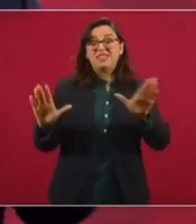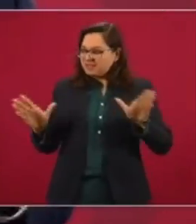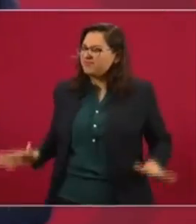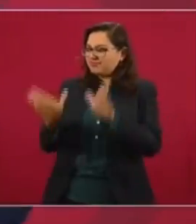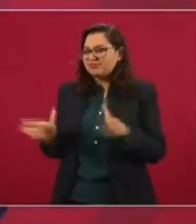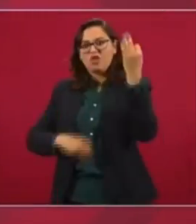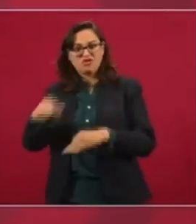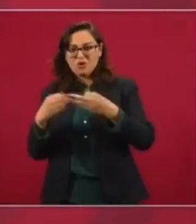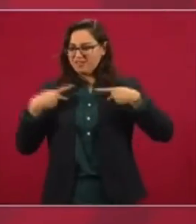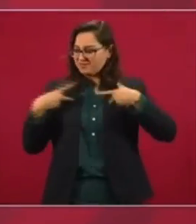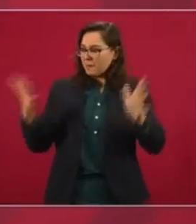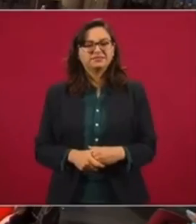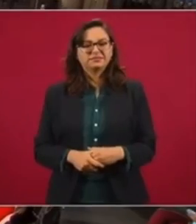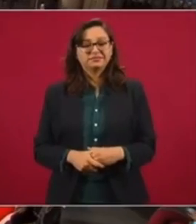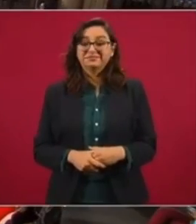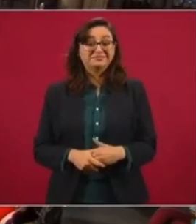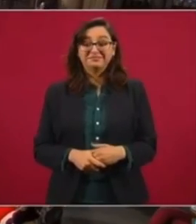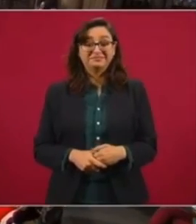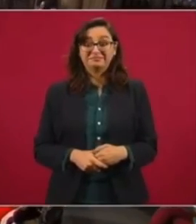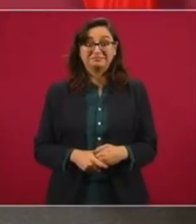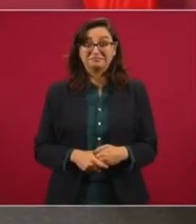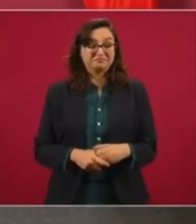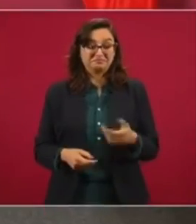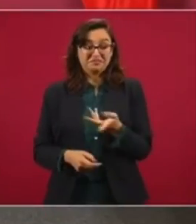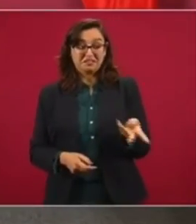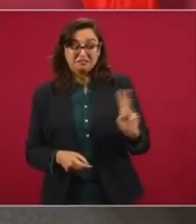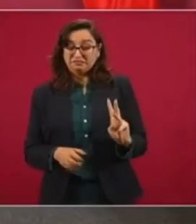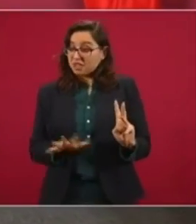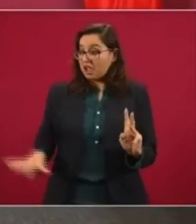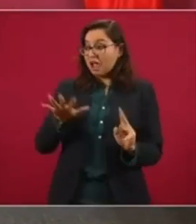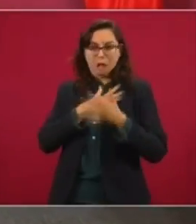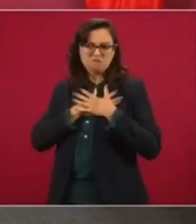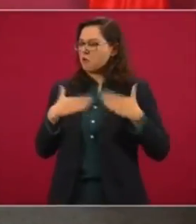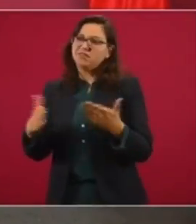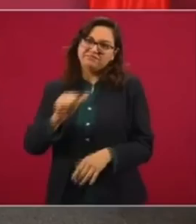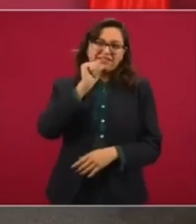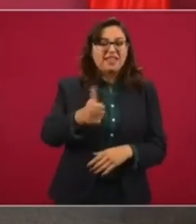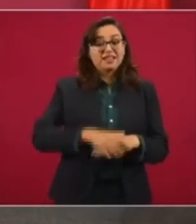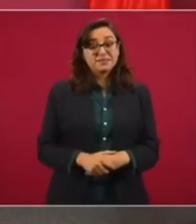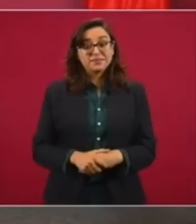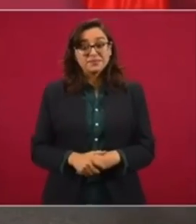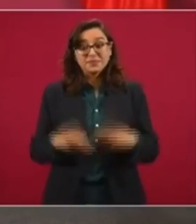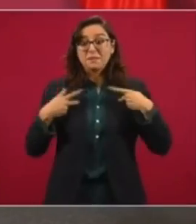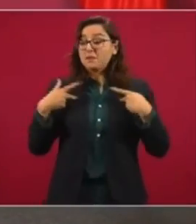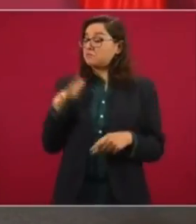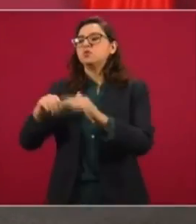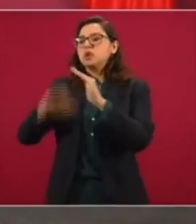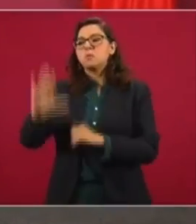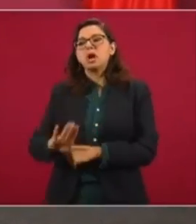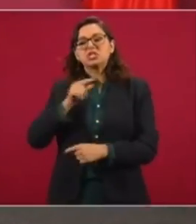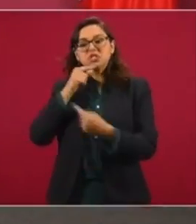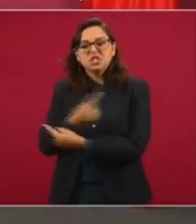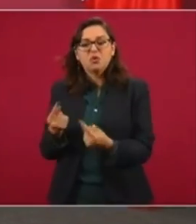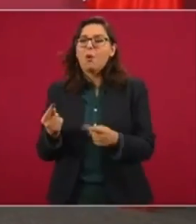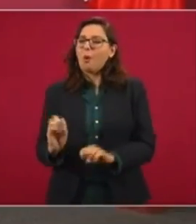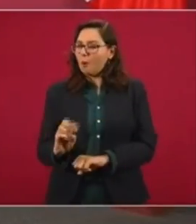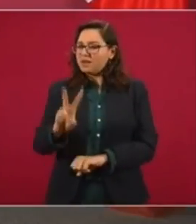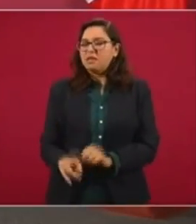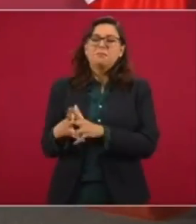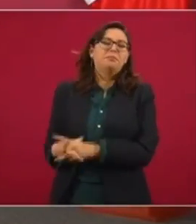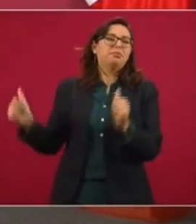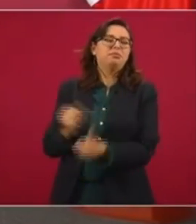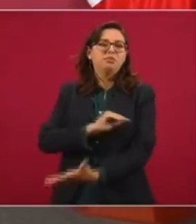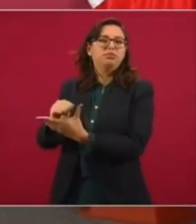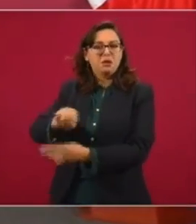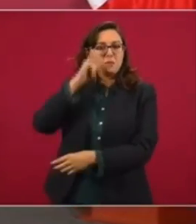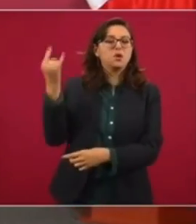ciudadana fortalecer la democracia. Pero estos ni le tienen amor al pueblo, ni le tienen confianza. Consideran que el pueblo es menor de edad. Lo que no existe, ya lo